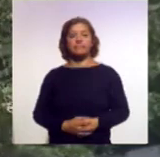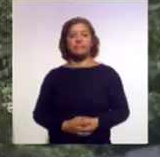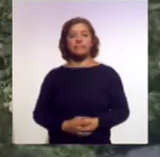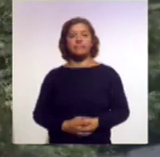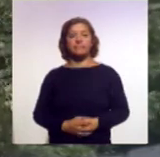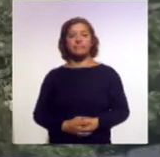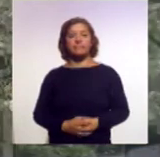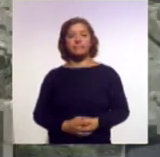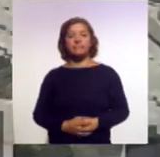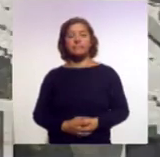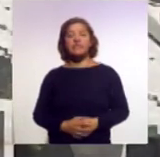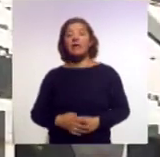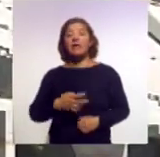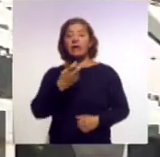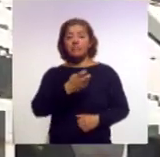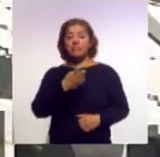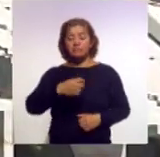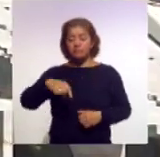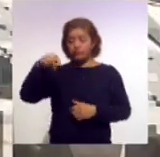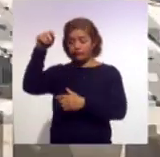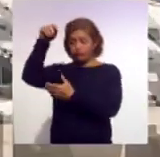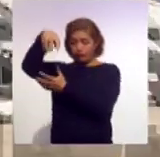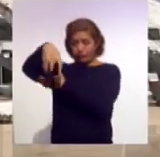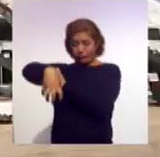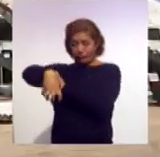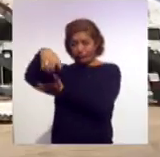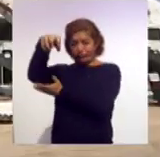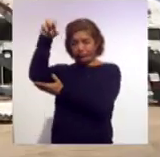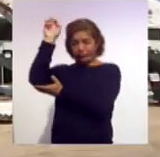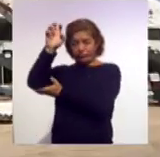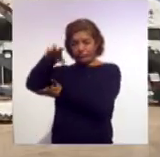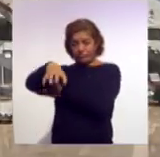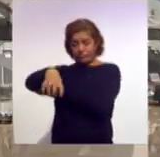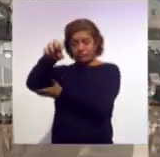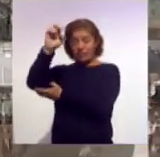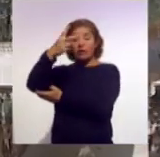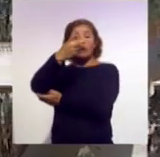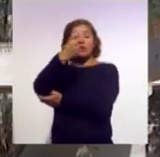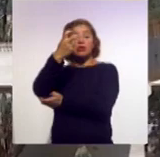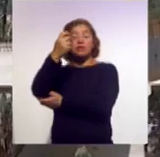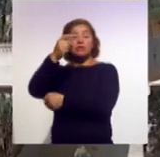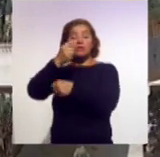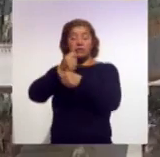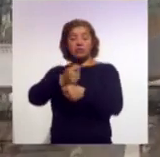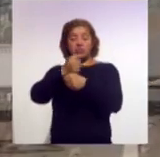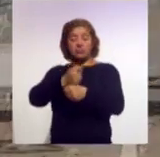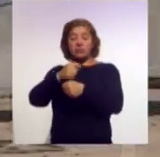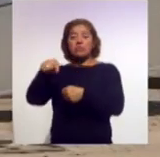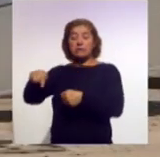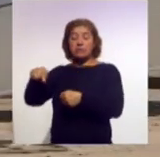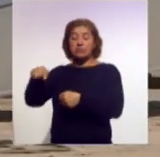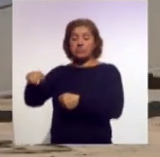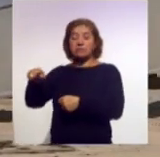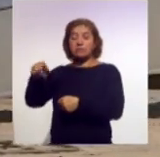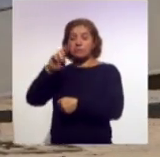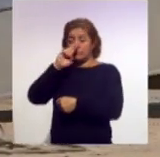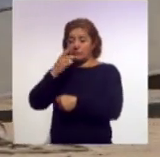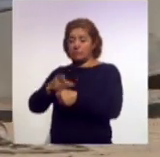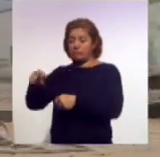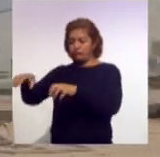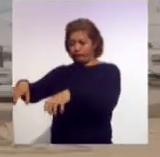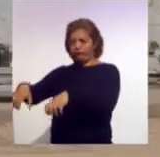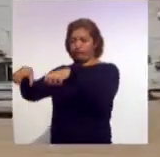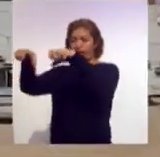Para estas maniobras, grúas de 200 toneladas son las encargadas de subir las estructuras, las cuales tienen un peso de 8